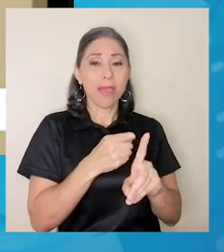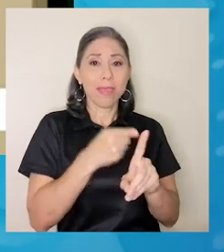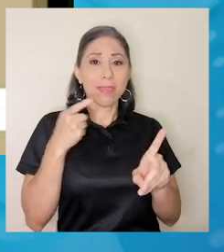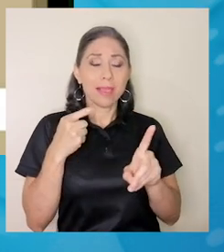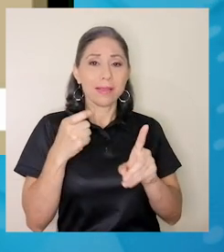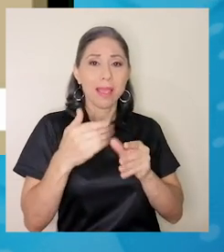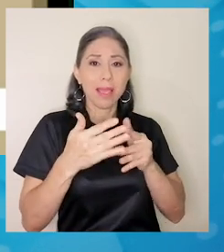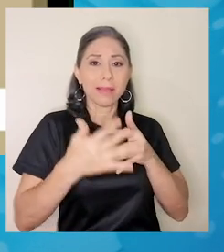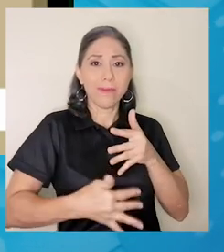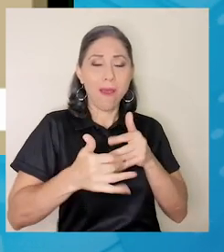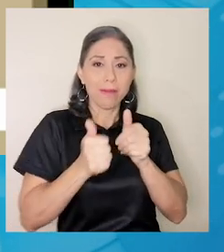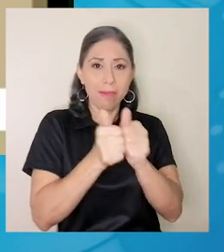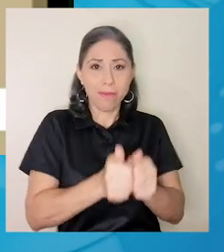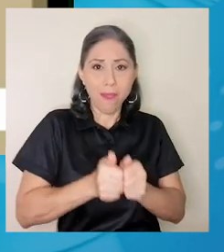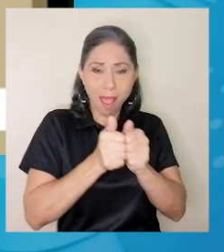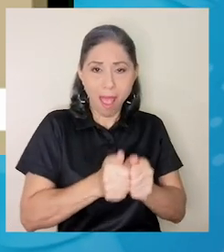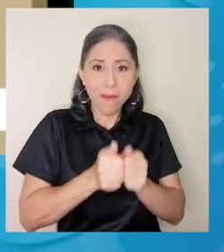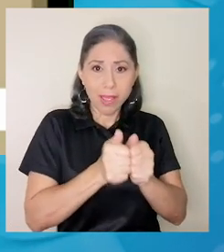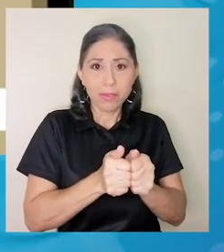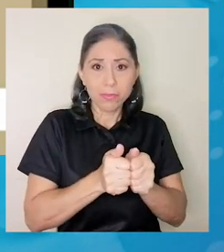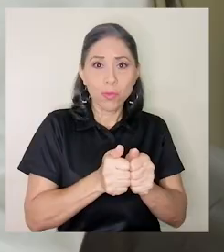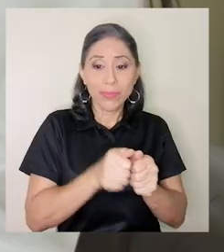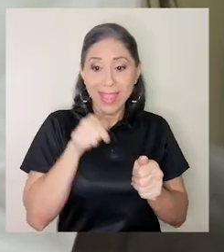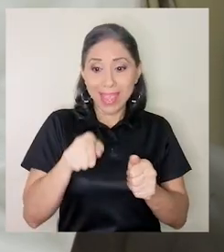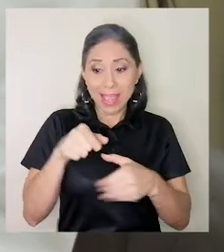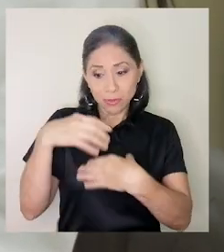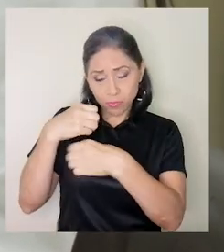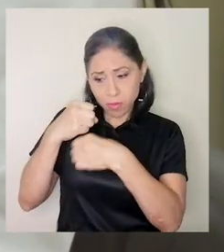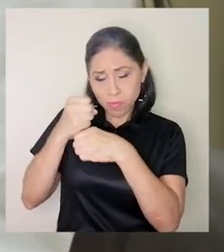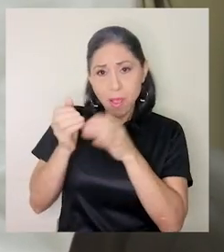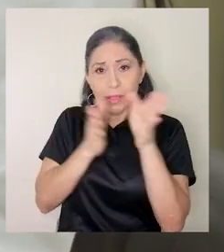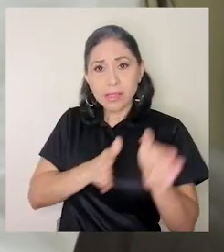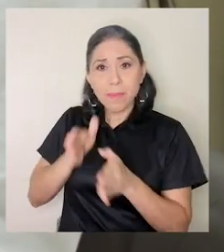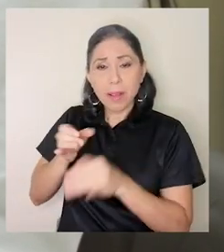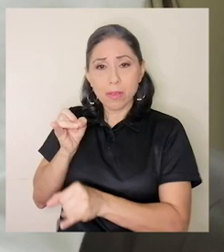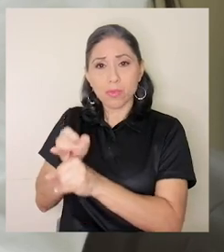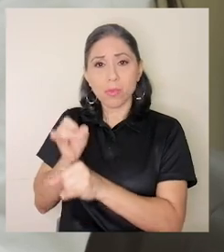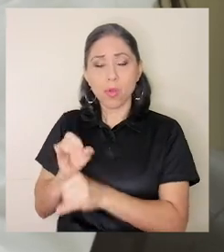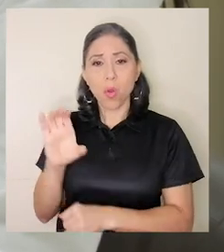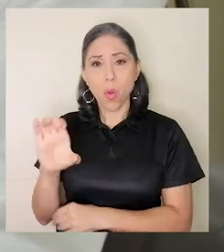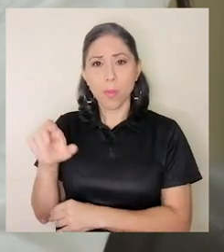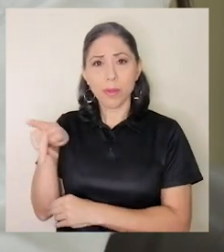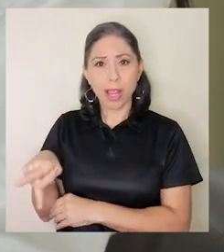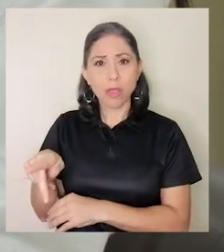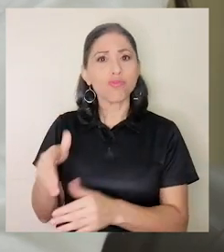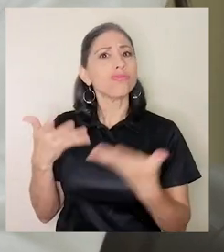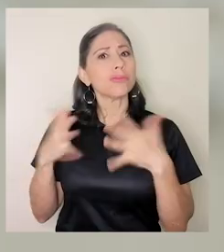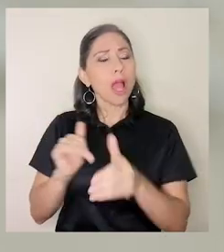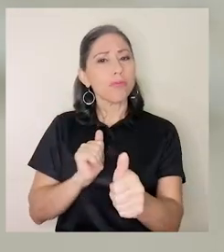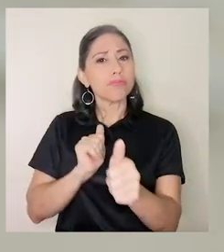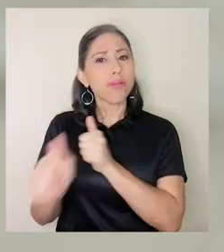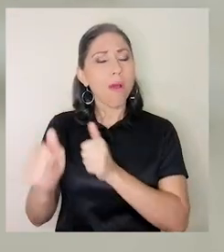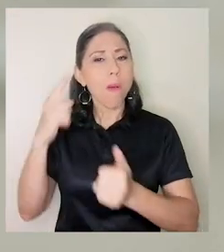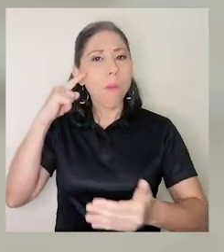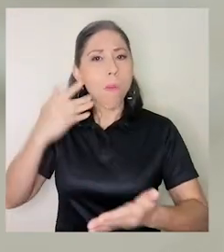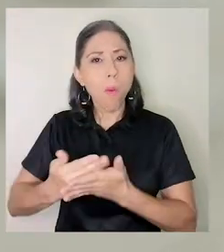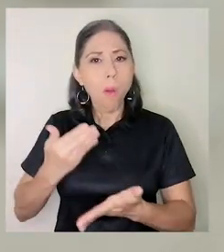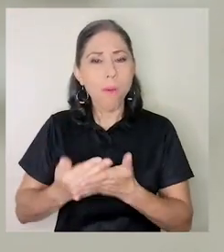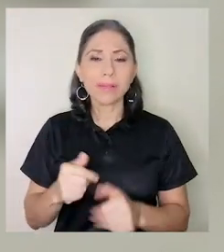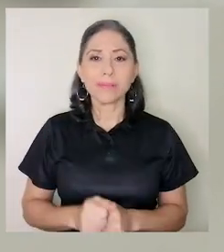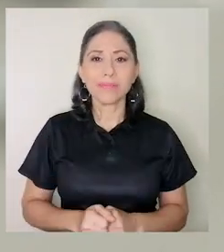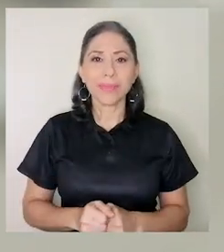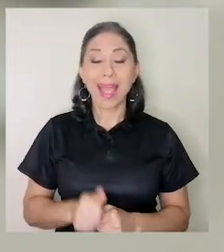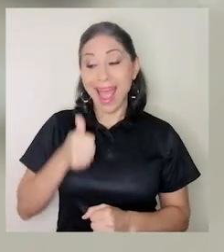han superado las pruebas que debían hacerse y el resultado que